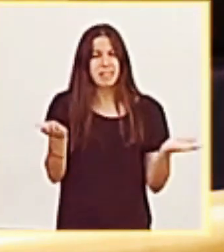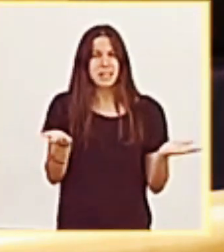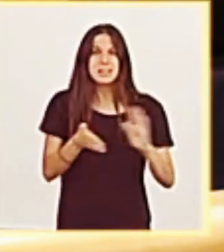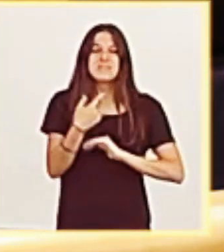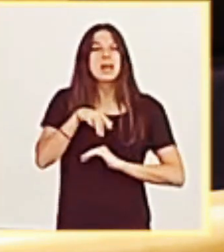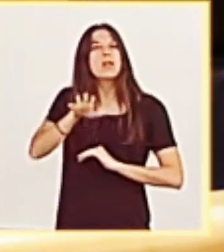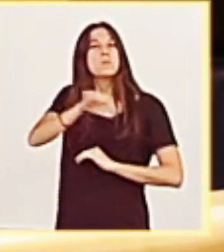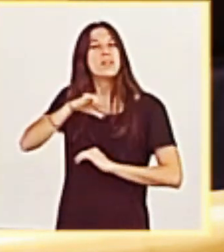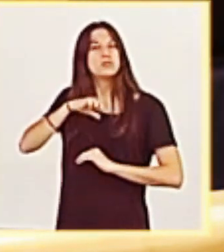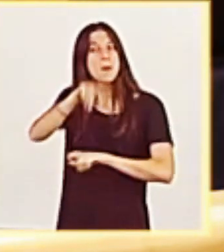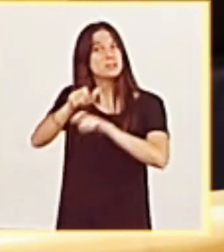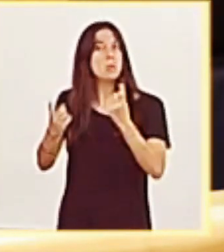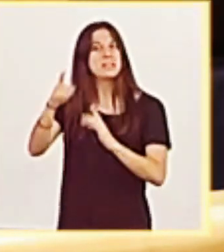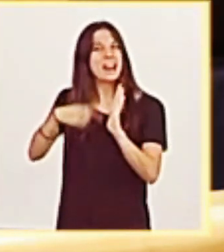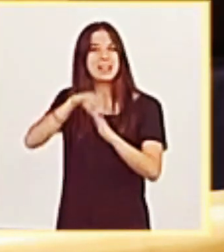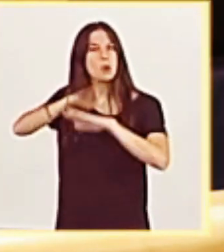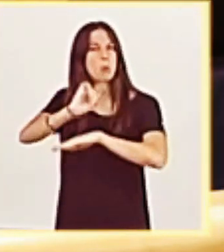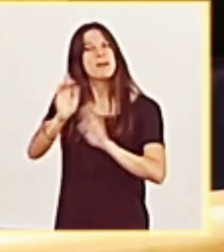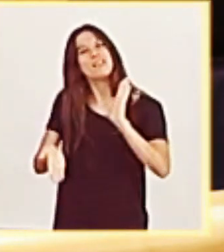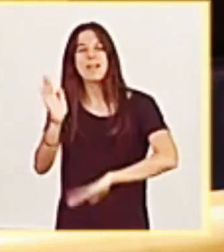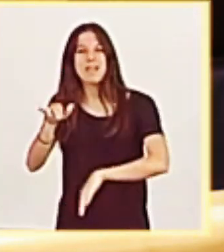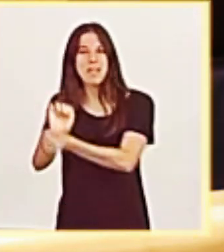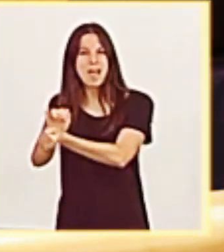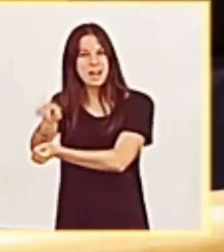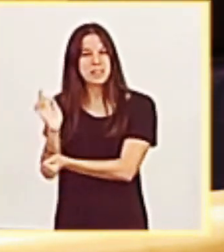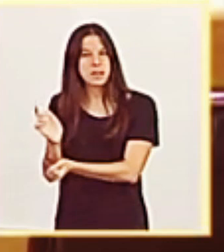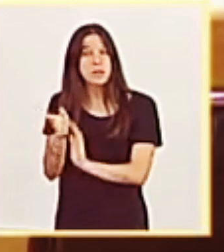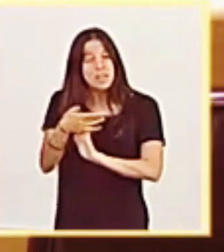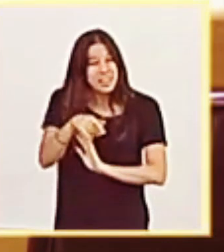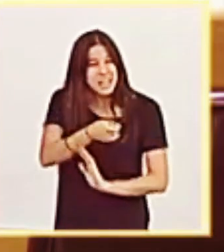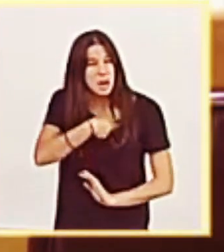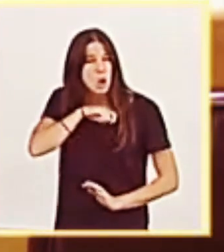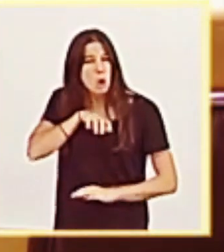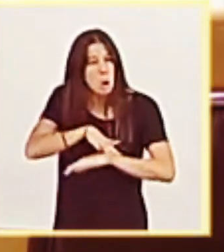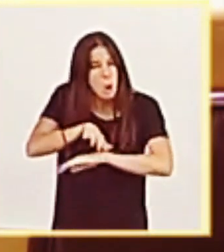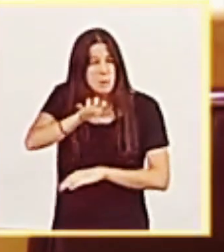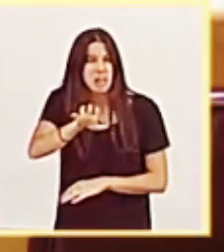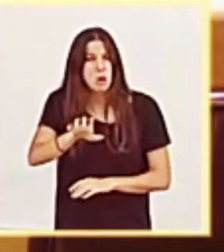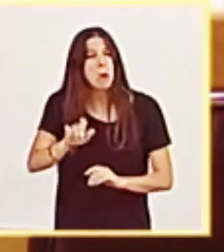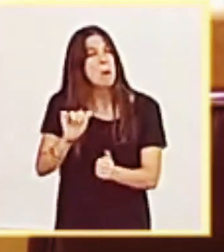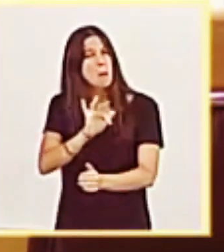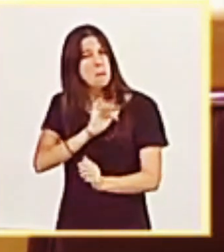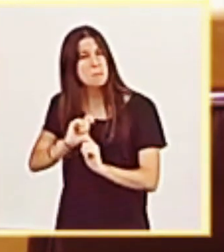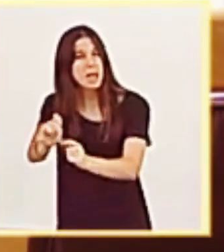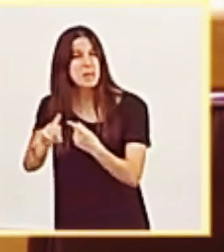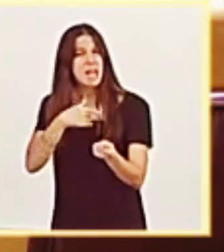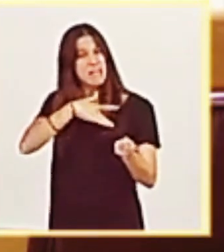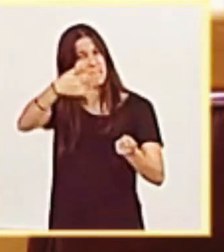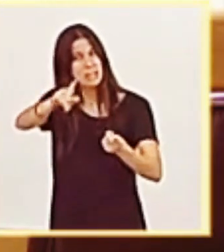señores que se han saltado la ley y que han ido a la cárcel. ¿Y el Gobierno los premia? ¿El Gobierno los indulta